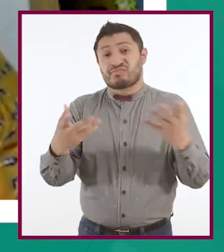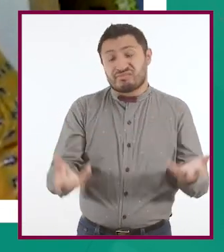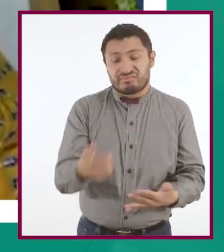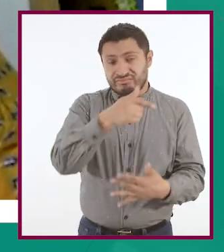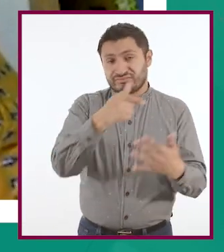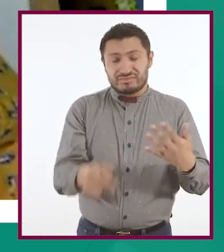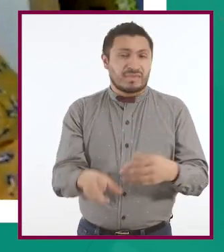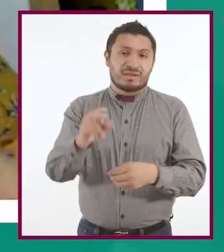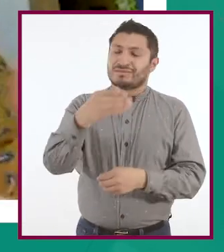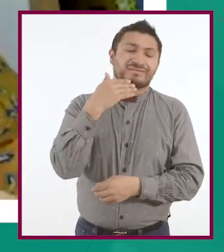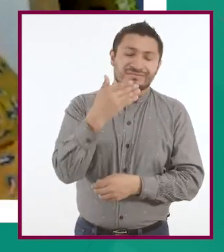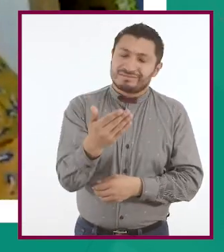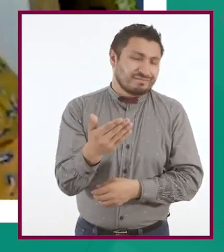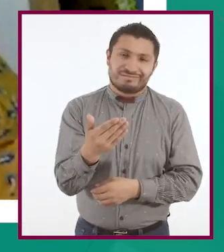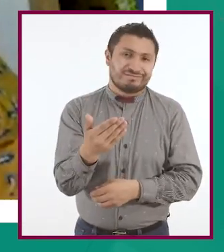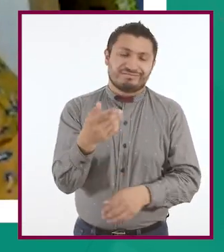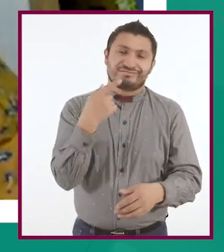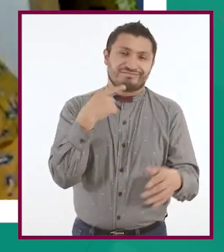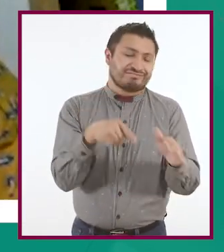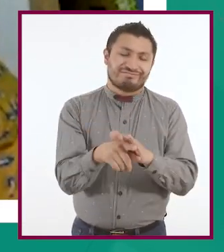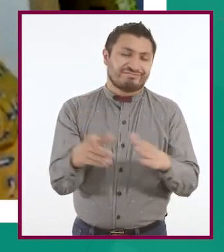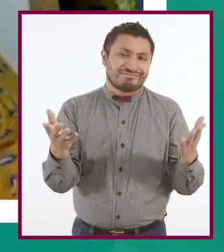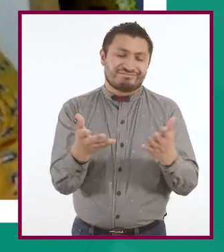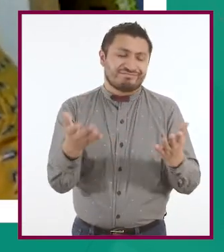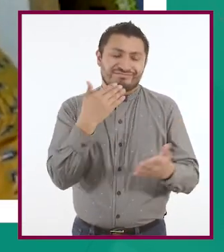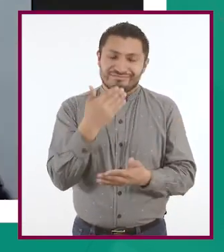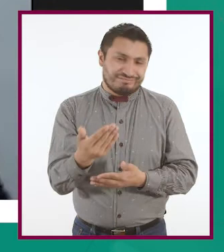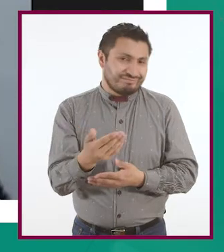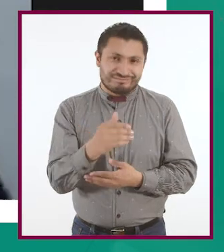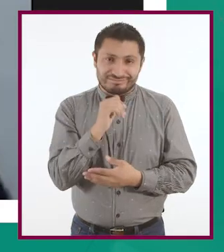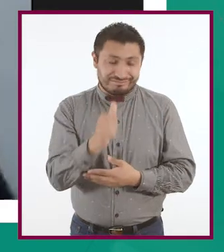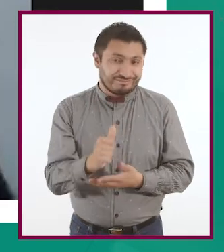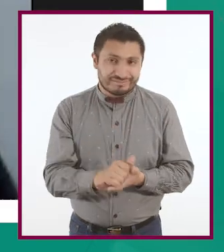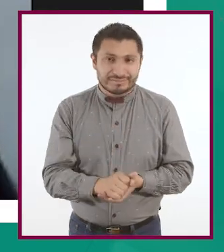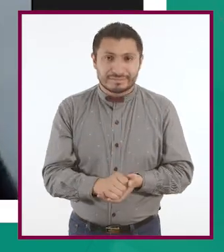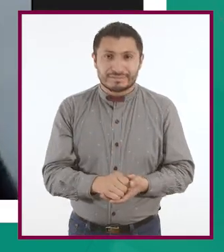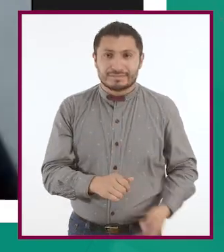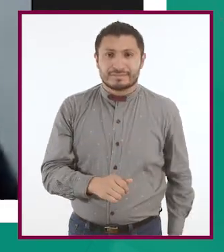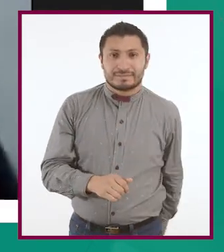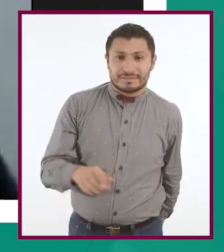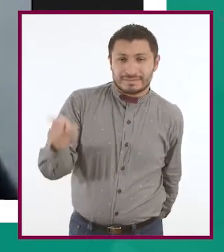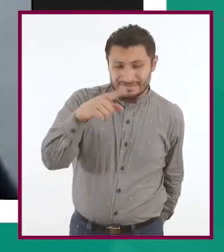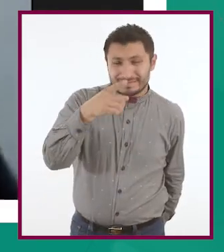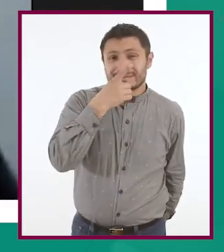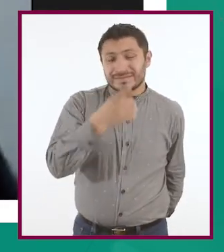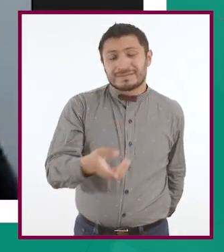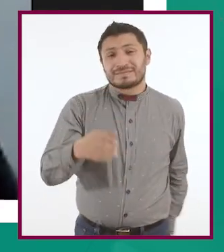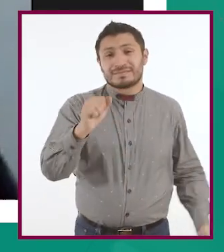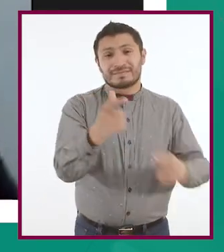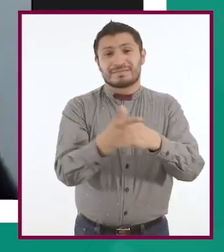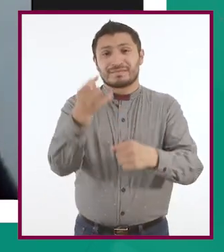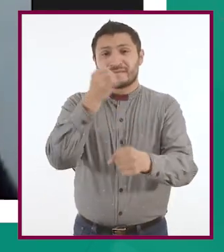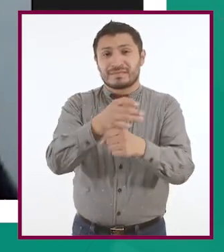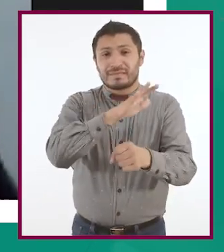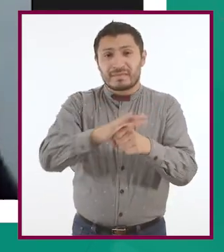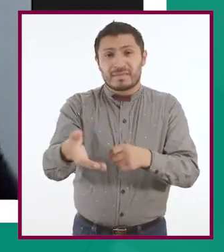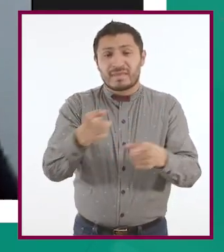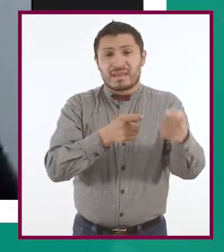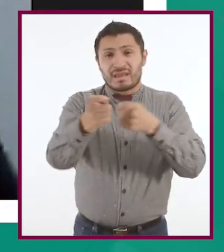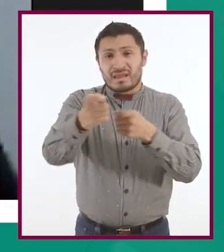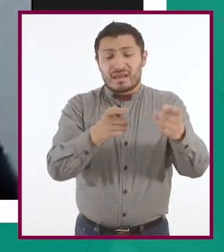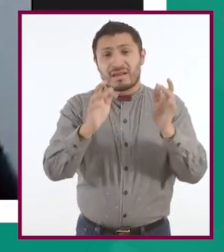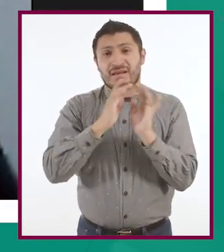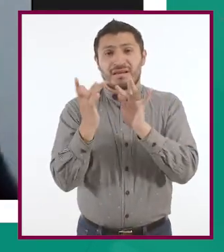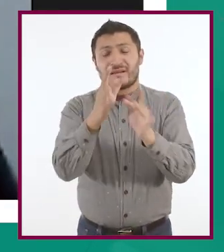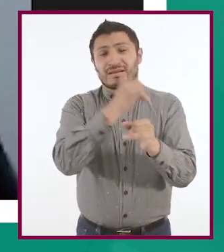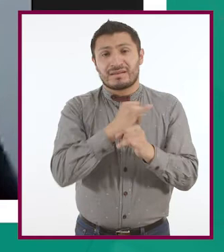no se llevan a cabo bien las denuncias que se hacen. Como dicen, es algo imposible que controlen nuestras redes